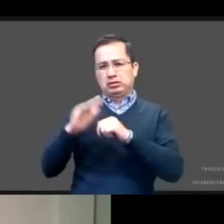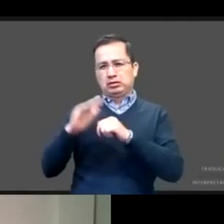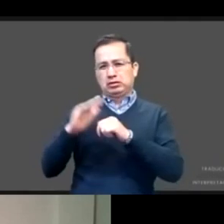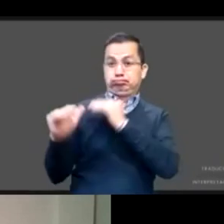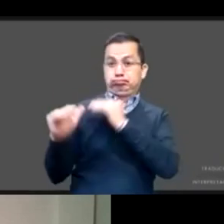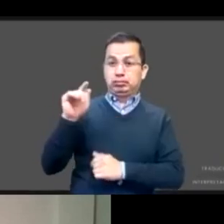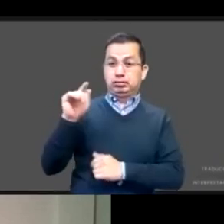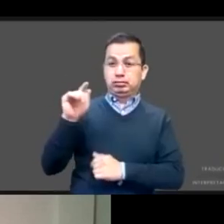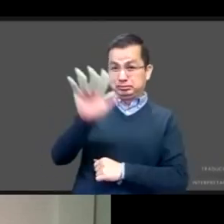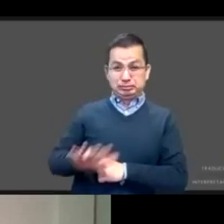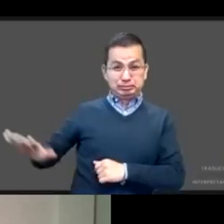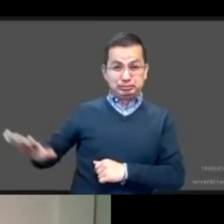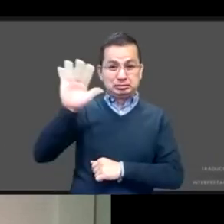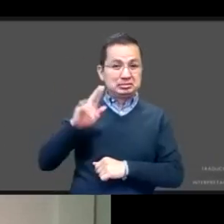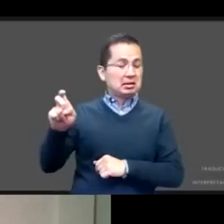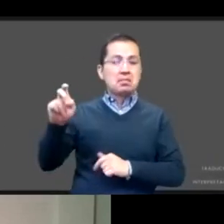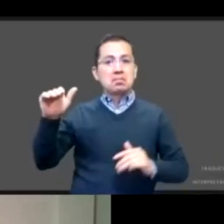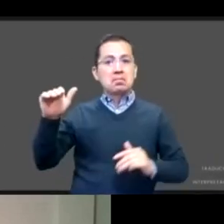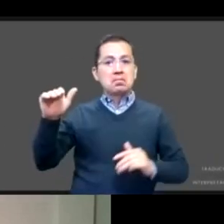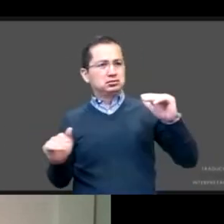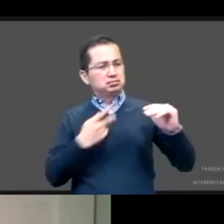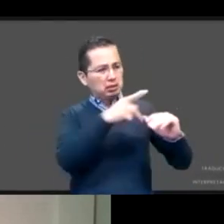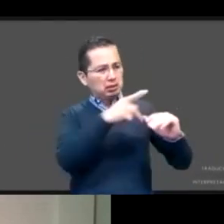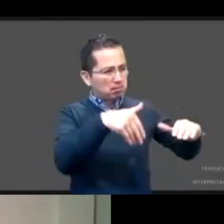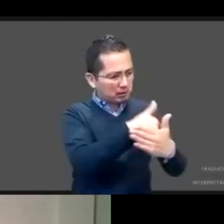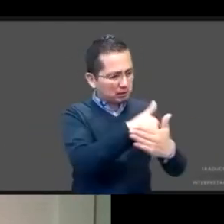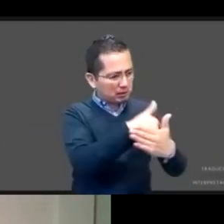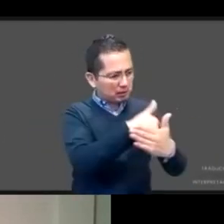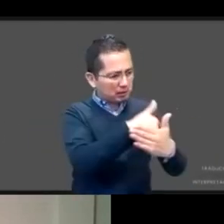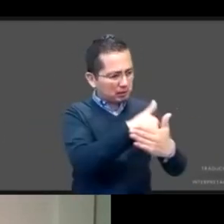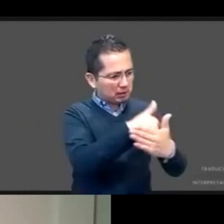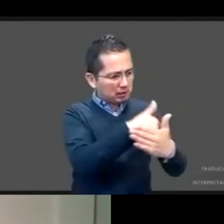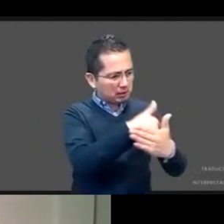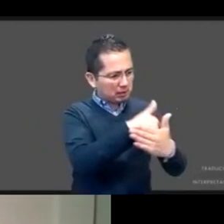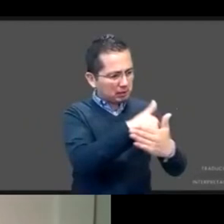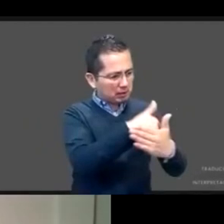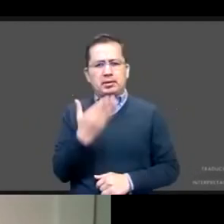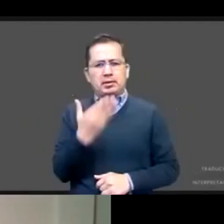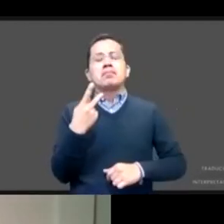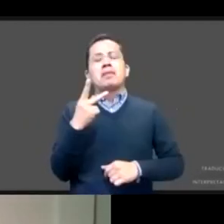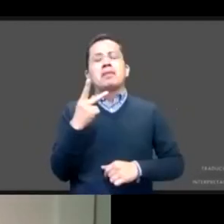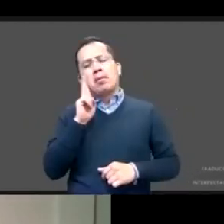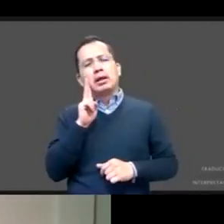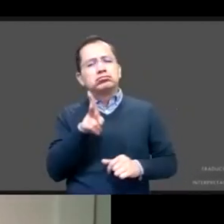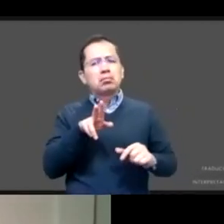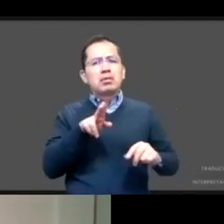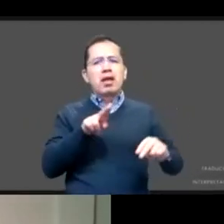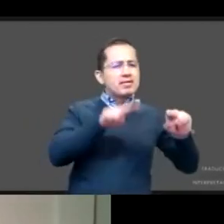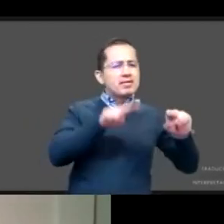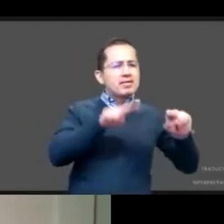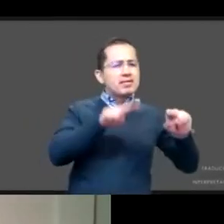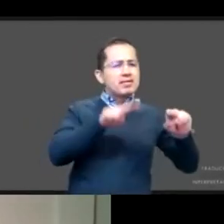regiones del mundo. Sin embargo, cuando segmentamos esta fecundidad y la analizamos en la fecundidad adolescente, encontramos